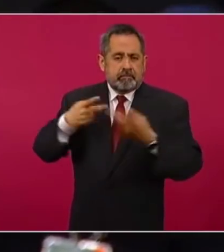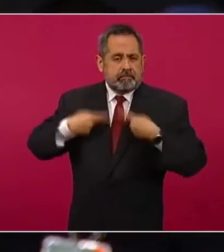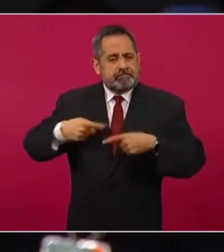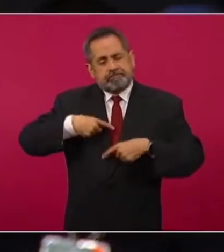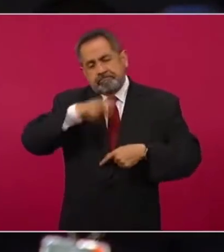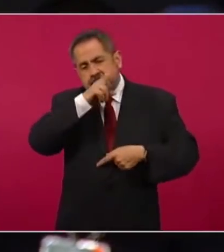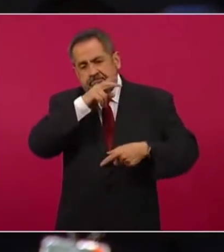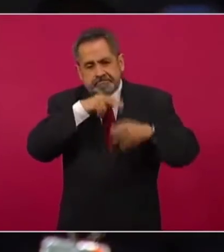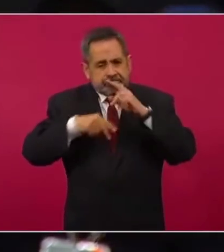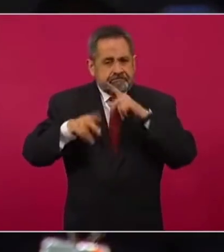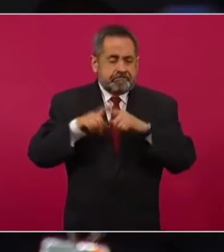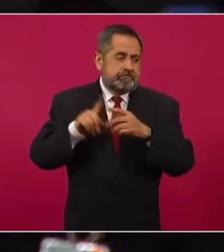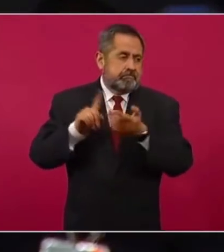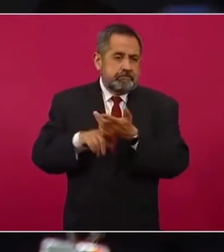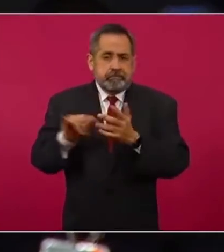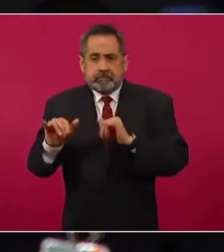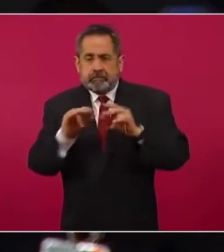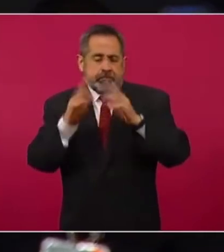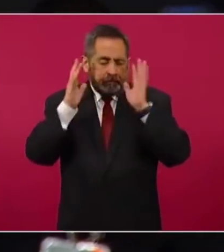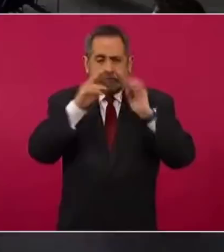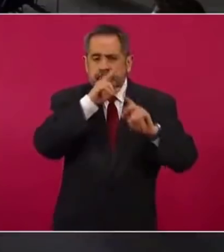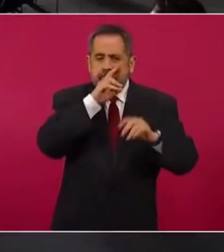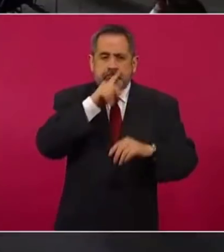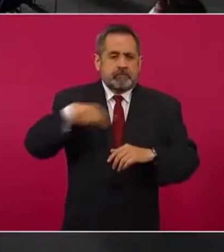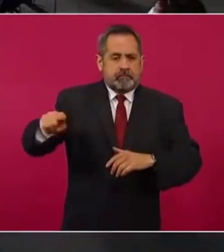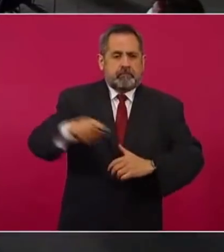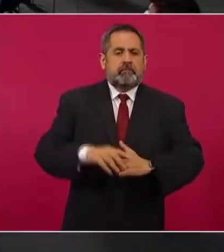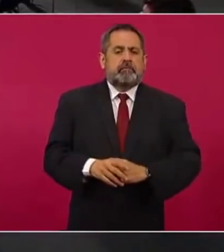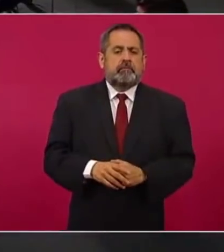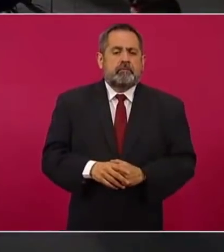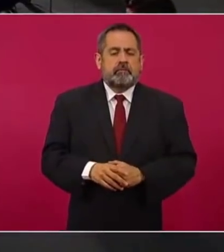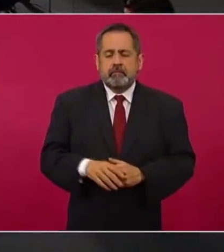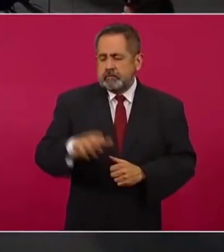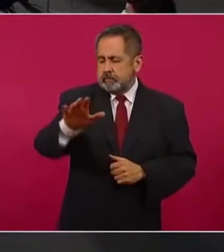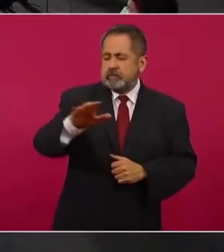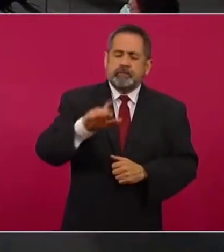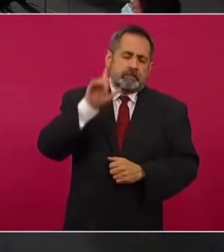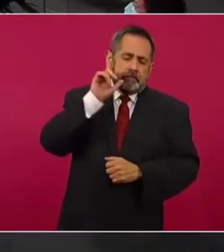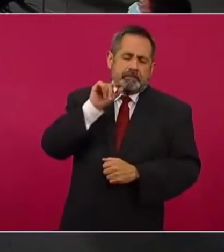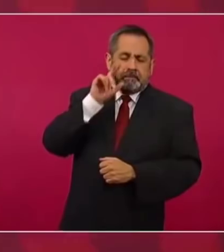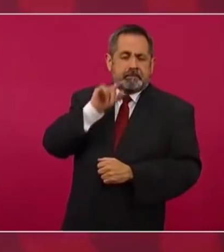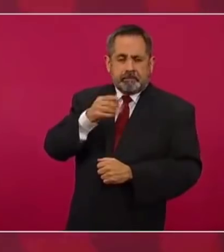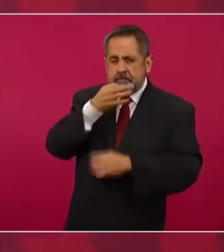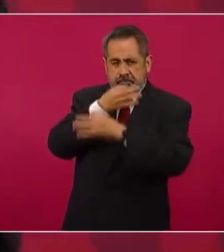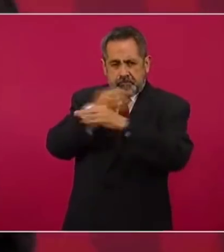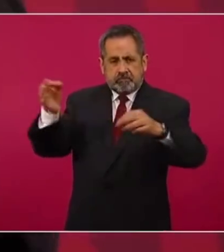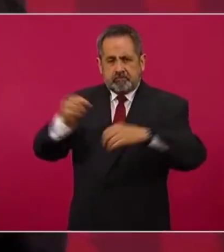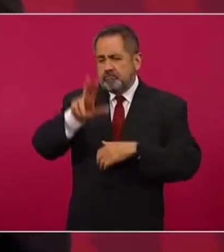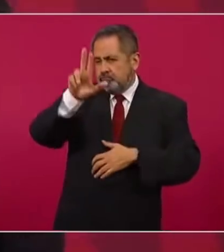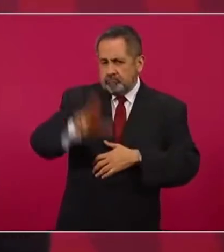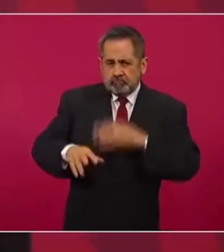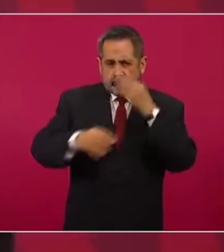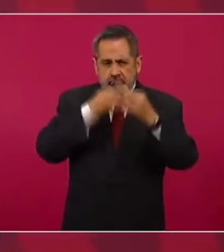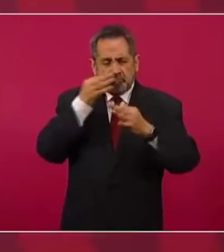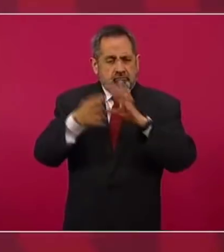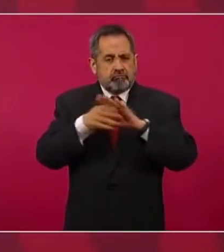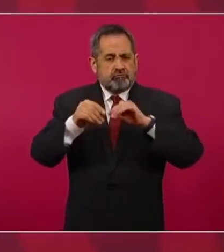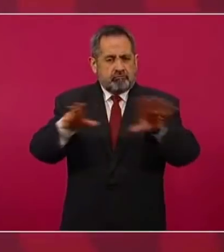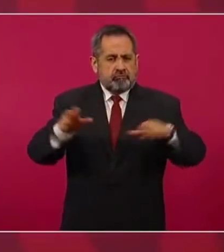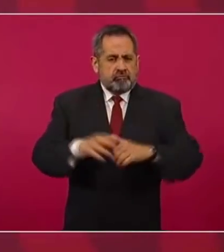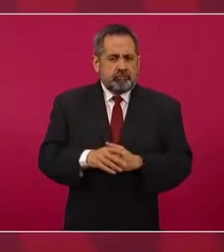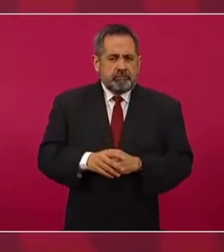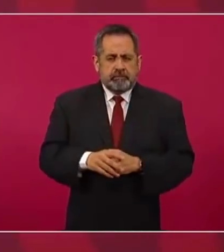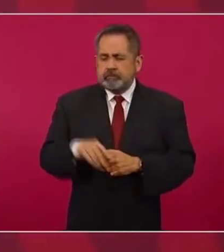fundada o no? Pero hay preocupación, señor presidente. Mañana vamos a informar, como todos los martes, y a ver si puedes poner